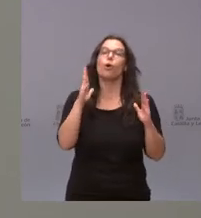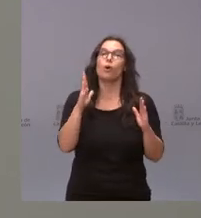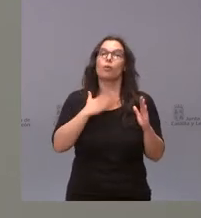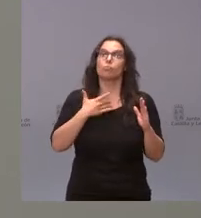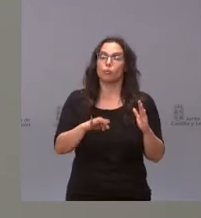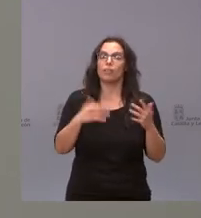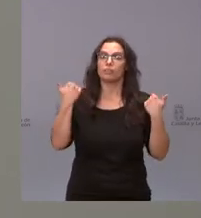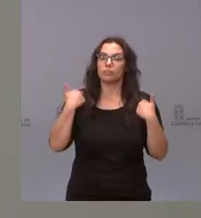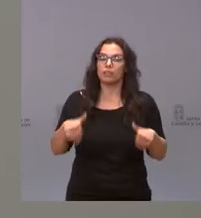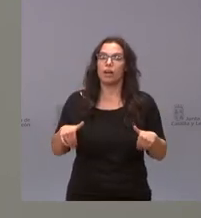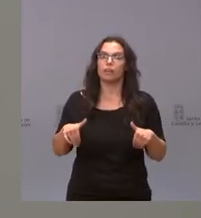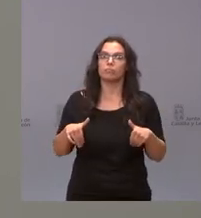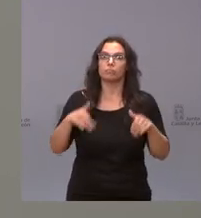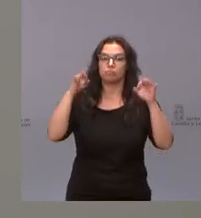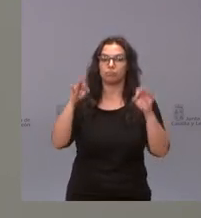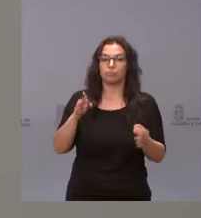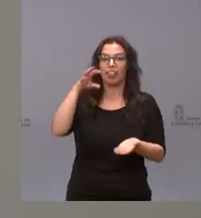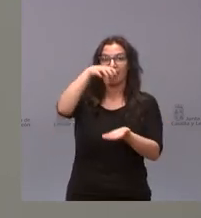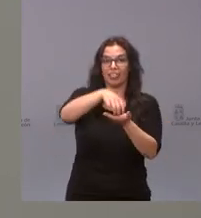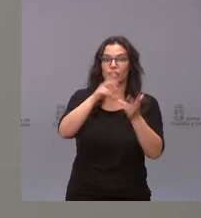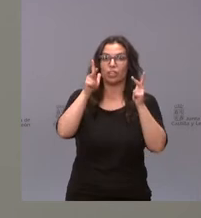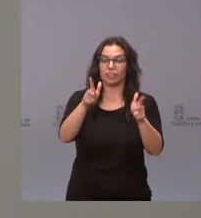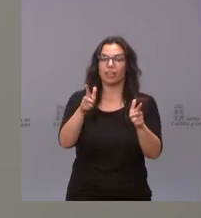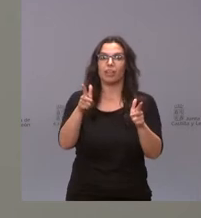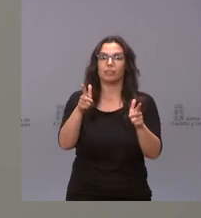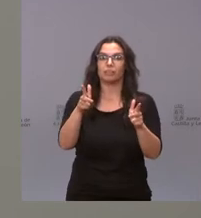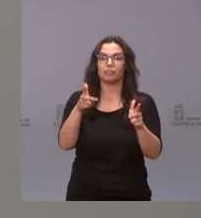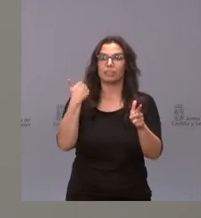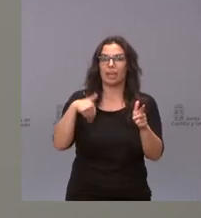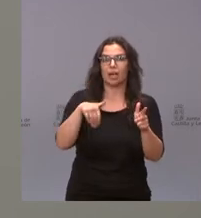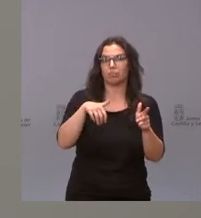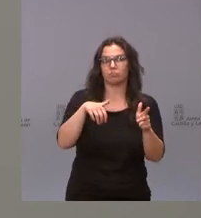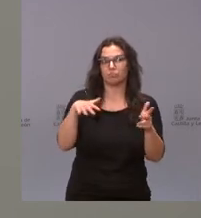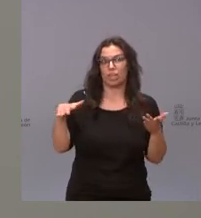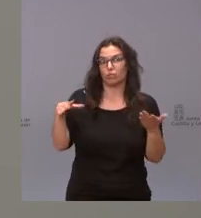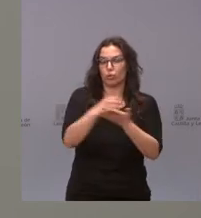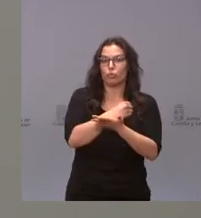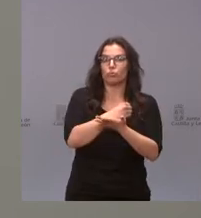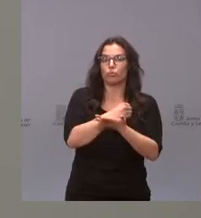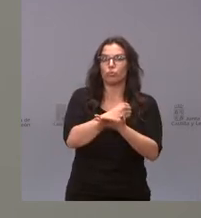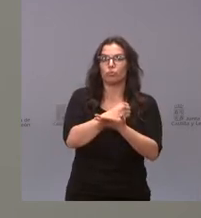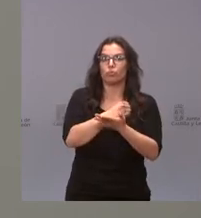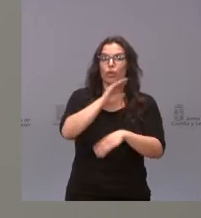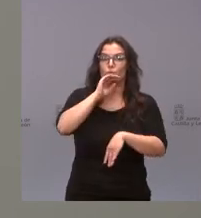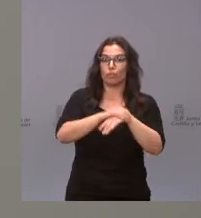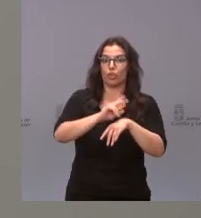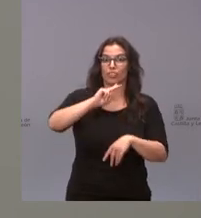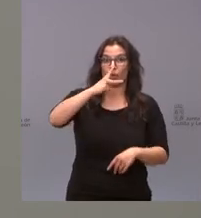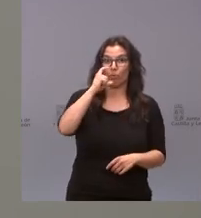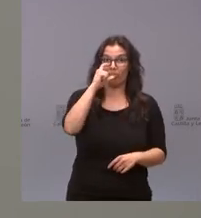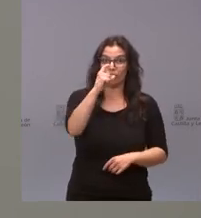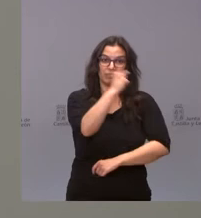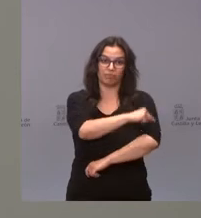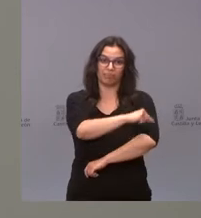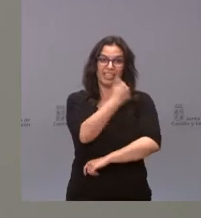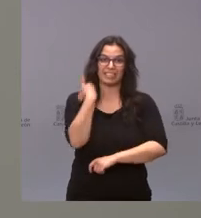considerar que los centros ya se han puesto, en la mayoría de ellos, en todos ellos, la segunda dosis y ya ha pasado el tiempo